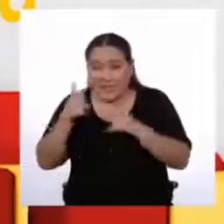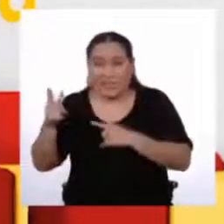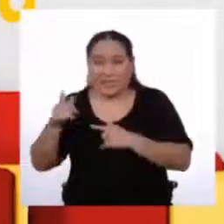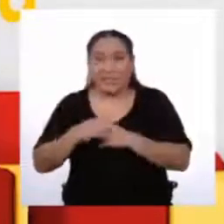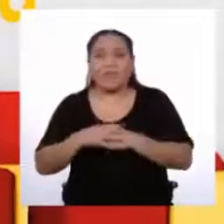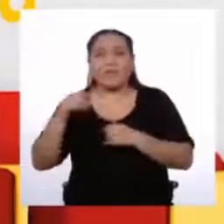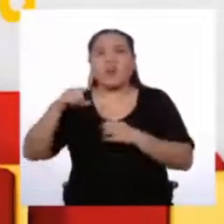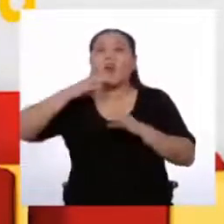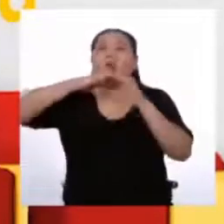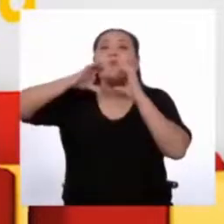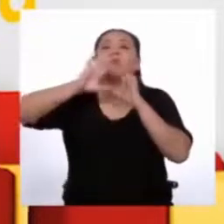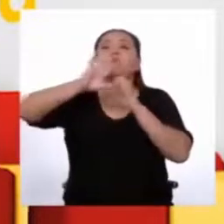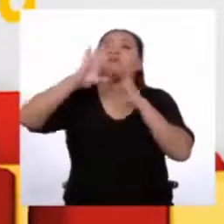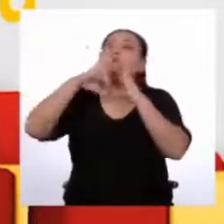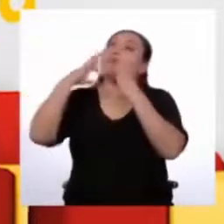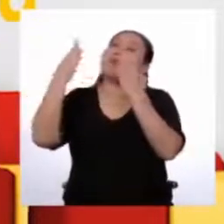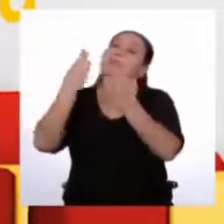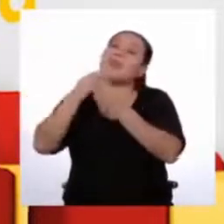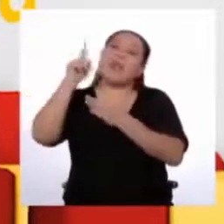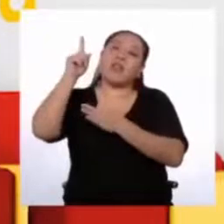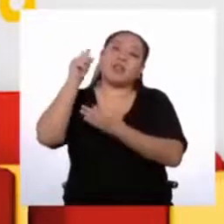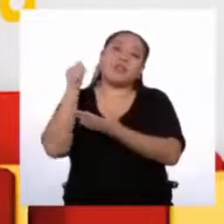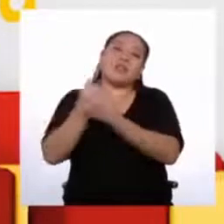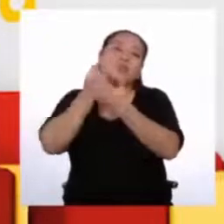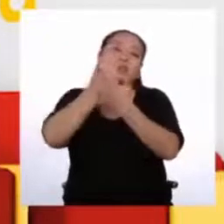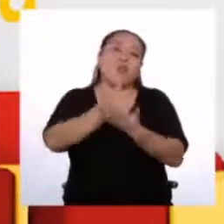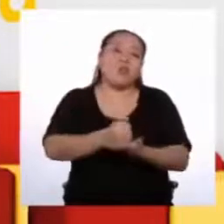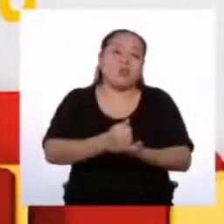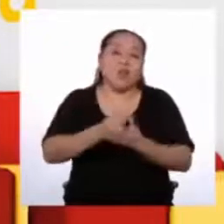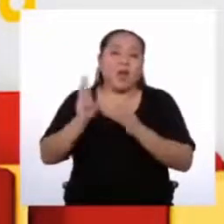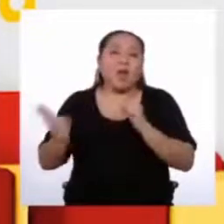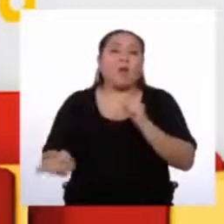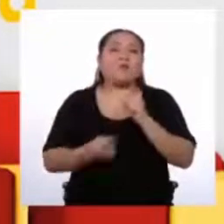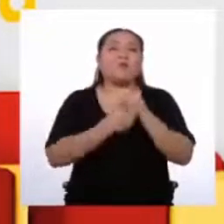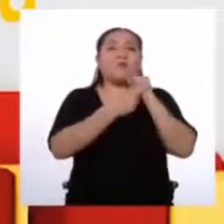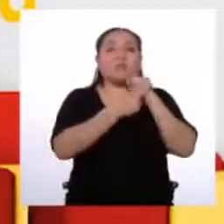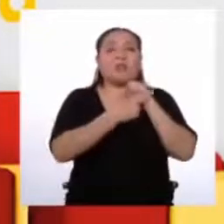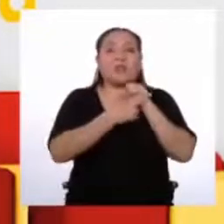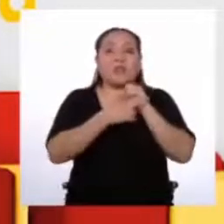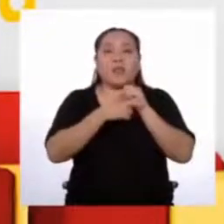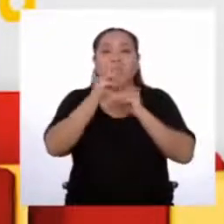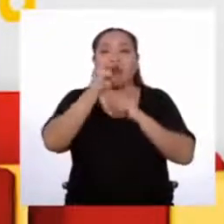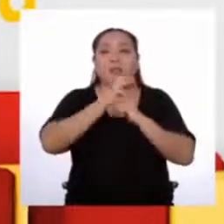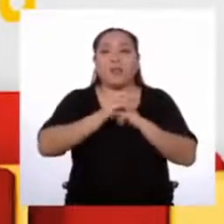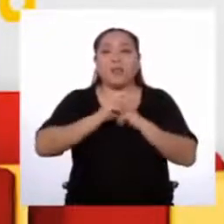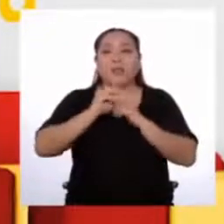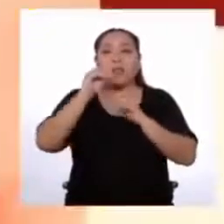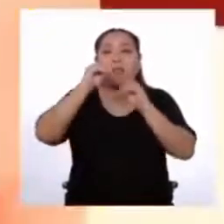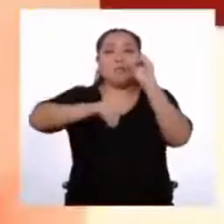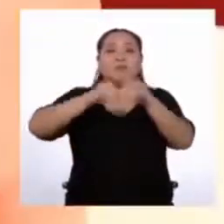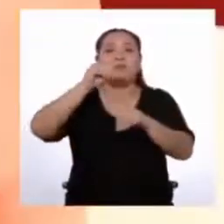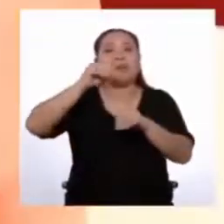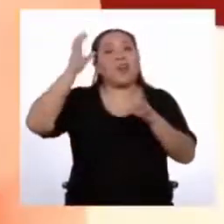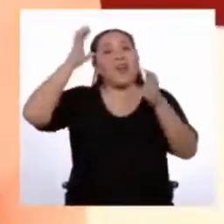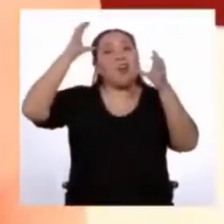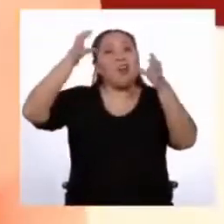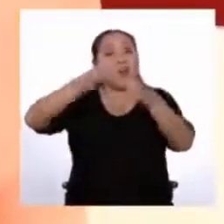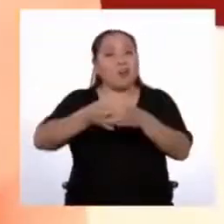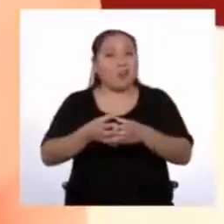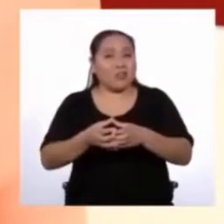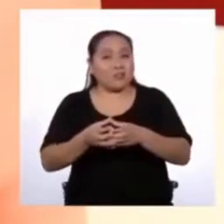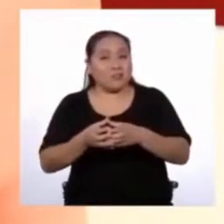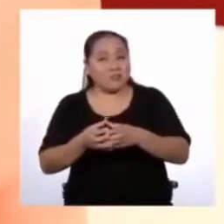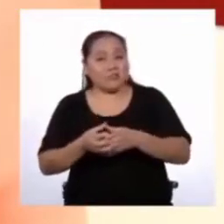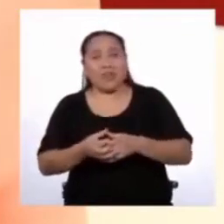Conversalo Con tu familia Para que te ayuden A subir tu propuesta Al portal Del Congreso ¿Quién sabe Si